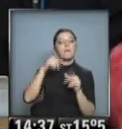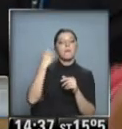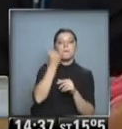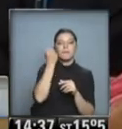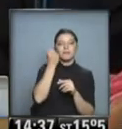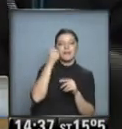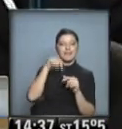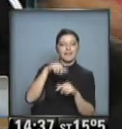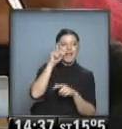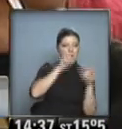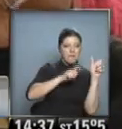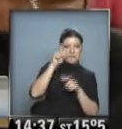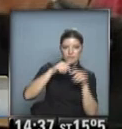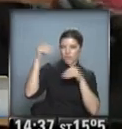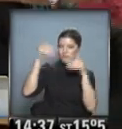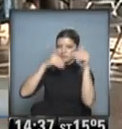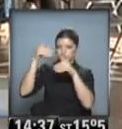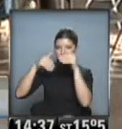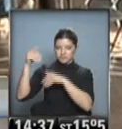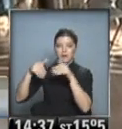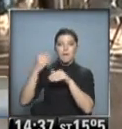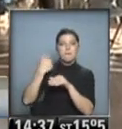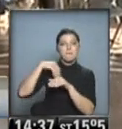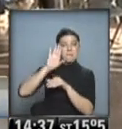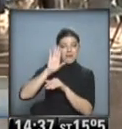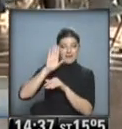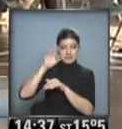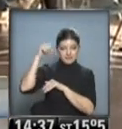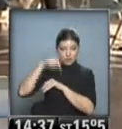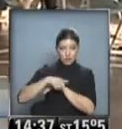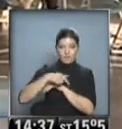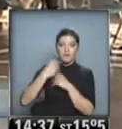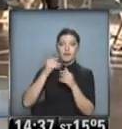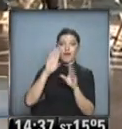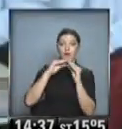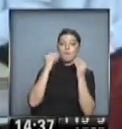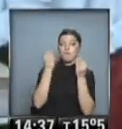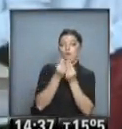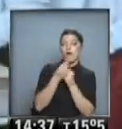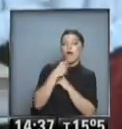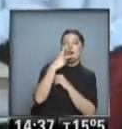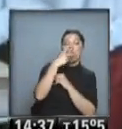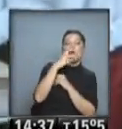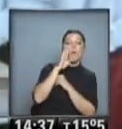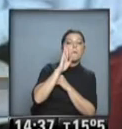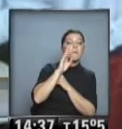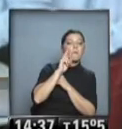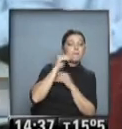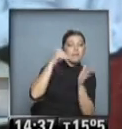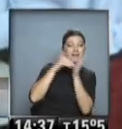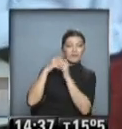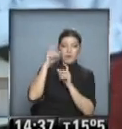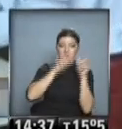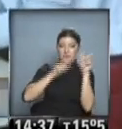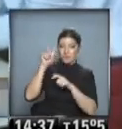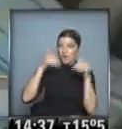proyecciones de una participación del 10% del padrón electoral. Al final, fueron más de 2 millones los que votaron, de casi